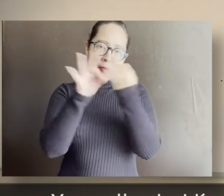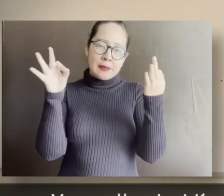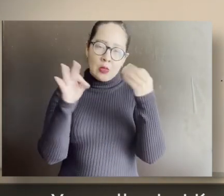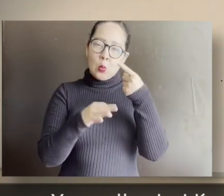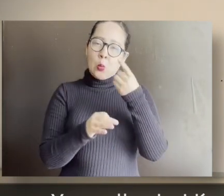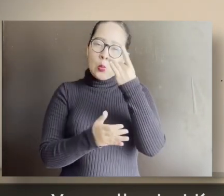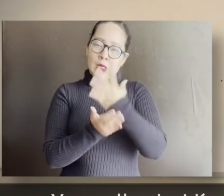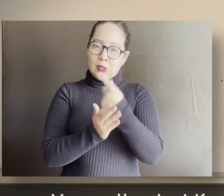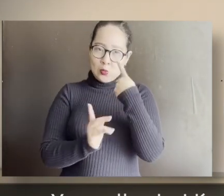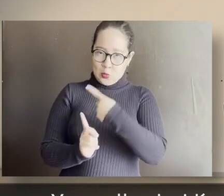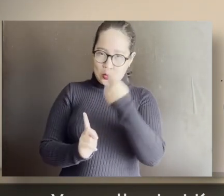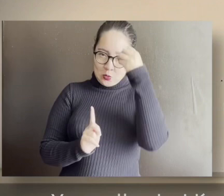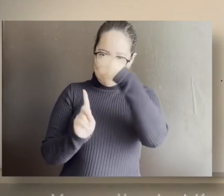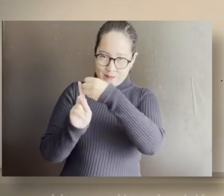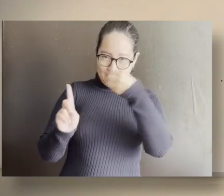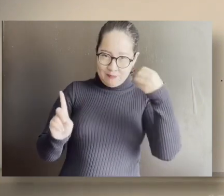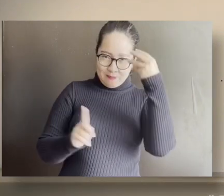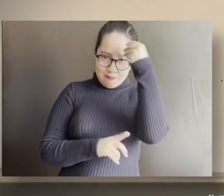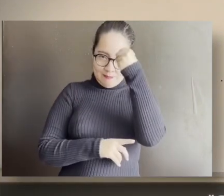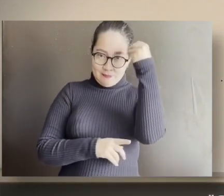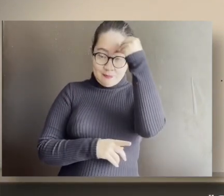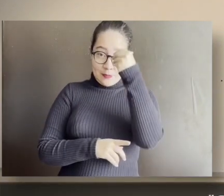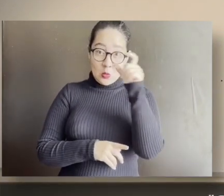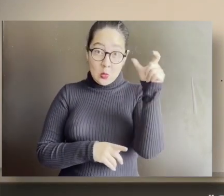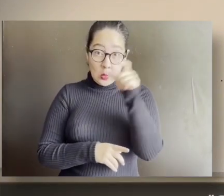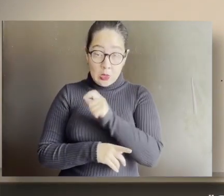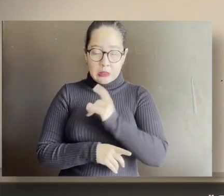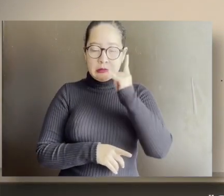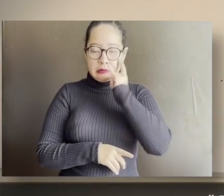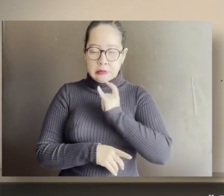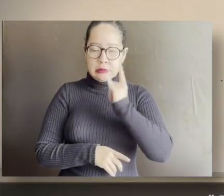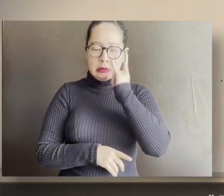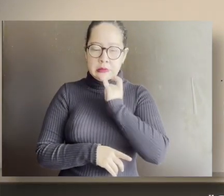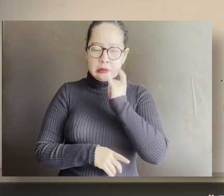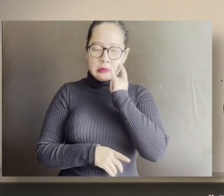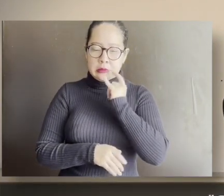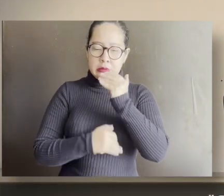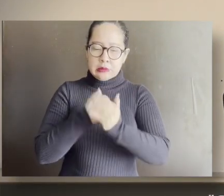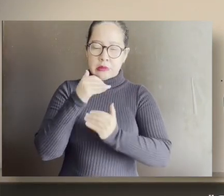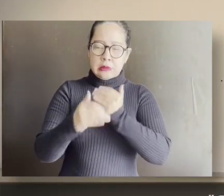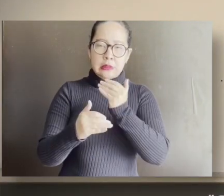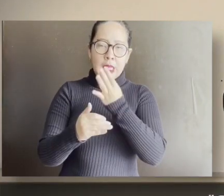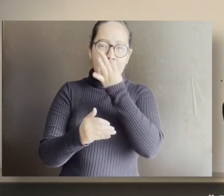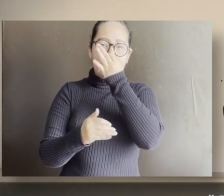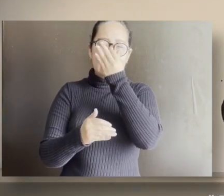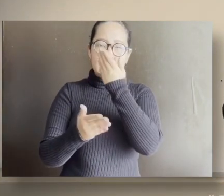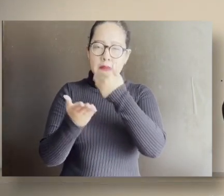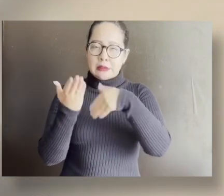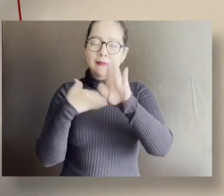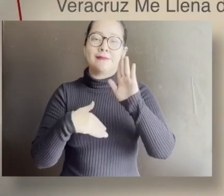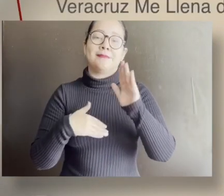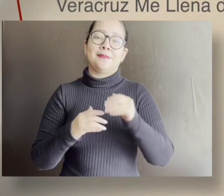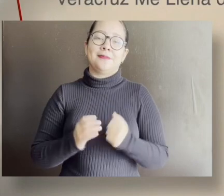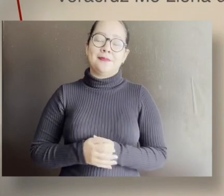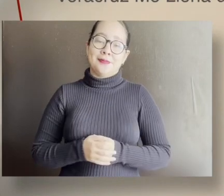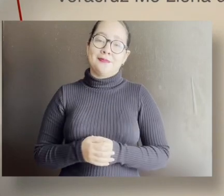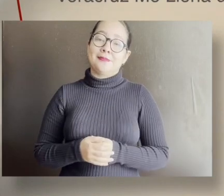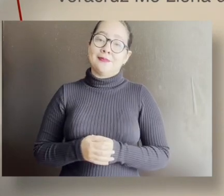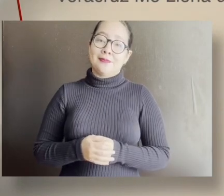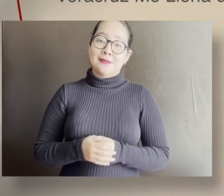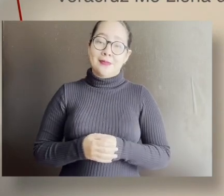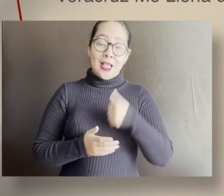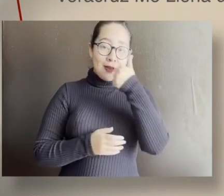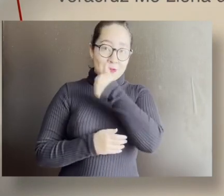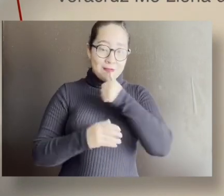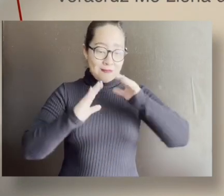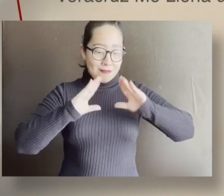reflexión del doctor Nerivela. Cuando más debes luchar es cuando estás cerca de la meta. Formando ciudadanía del